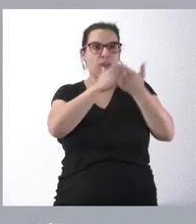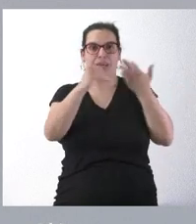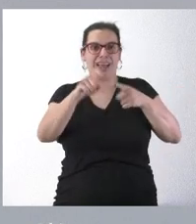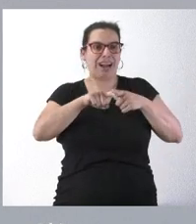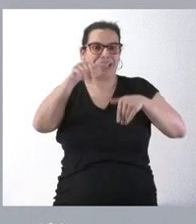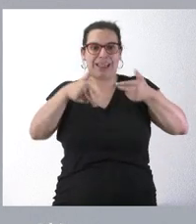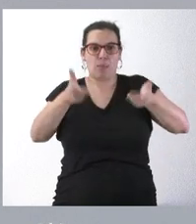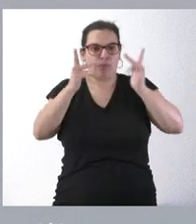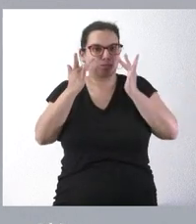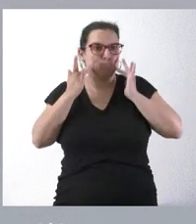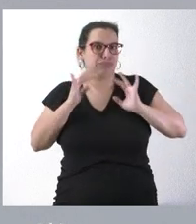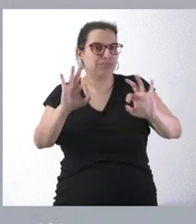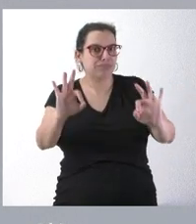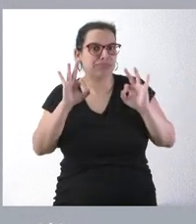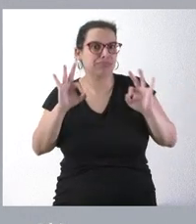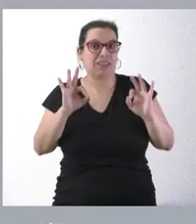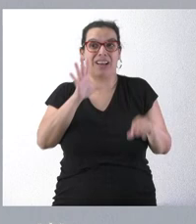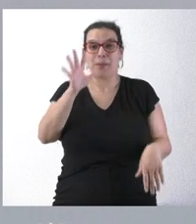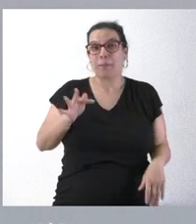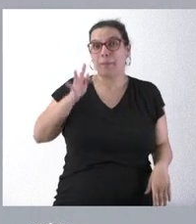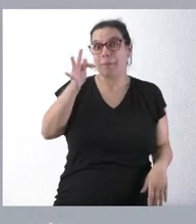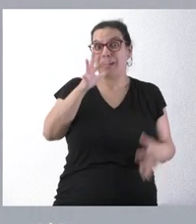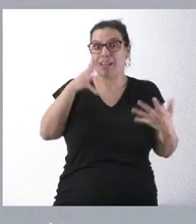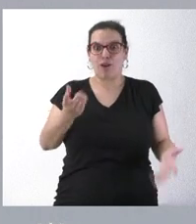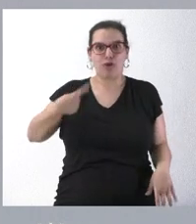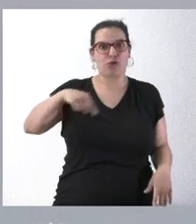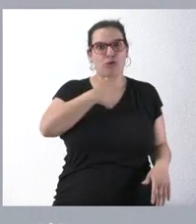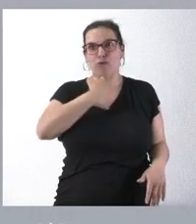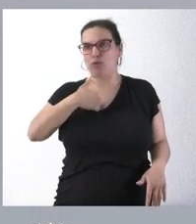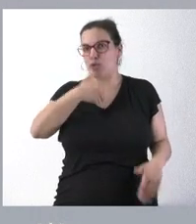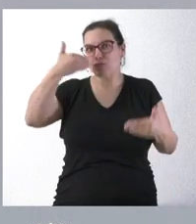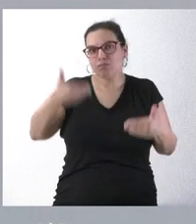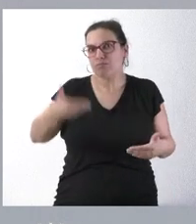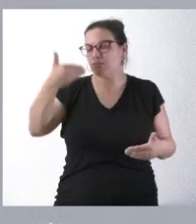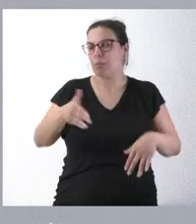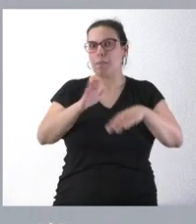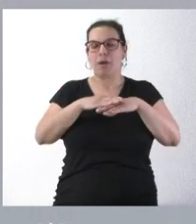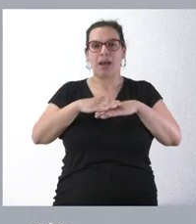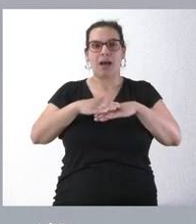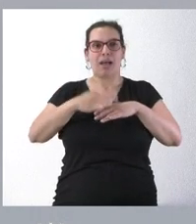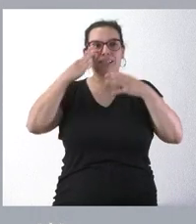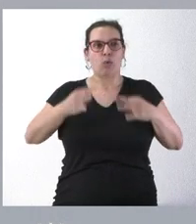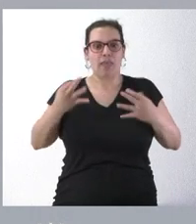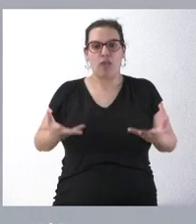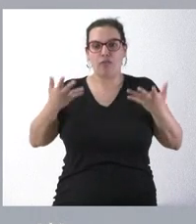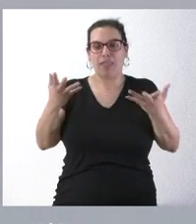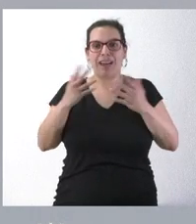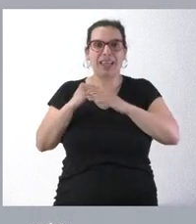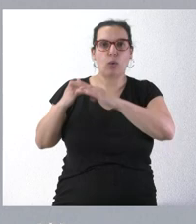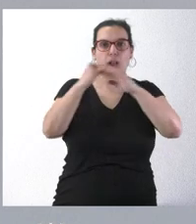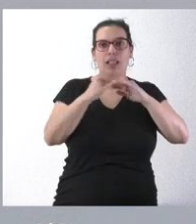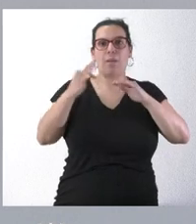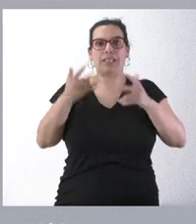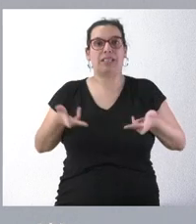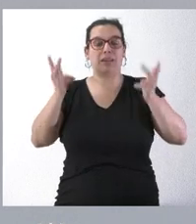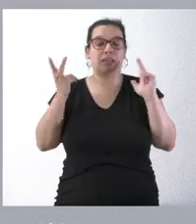y más en este momento donde tenemos un papel esencial en la garantía de la igualdad y de la libertad. Y en esto es lo que